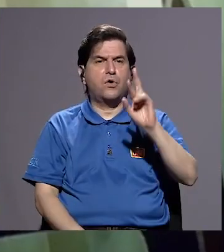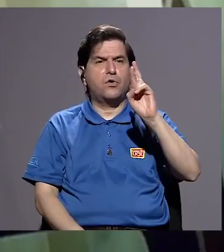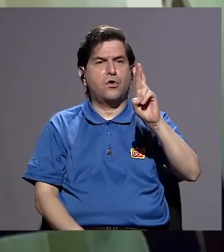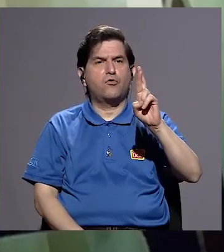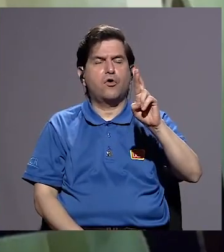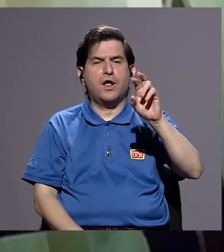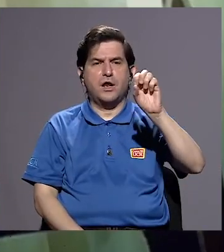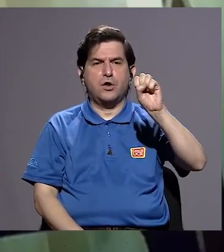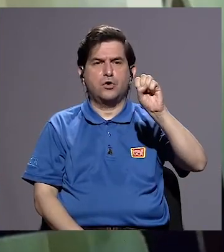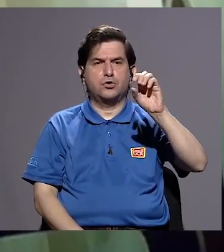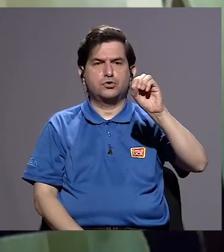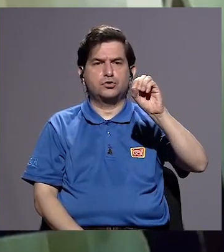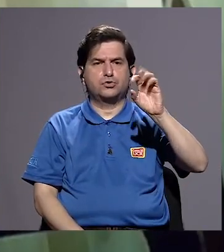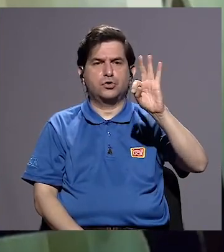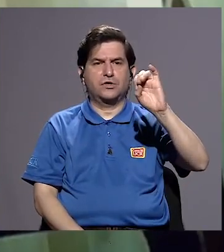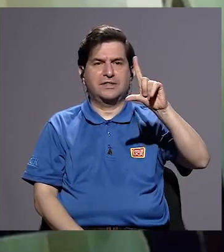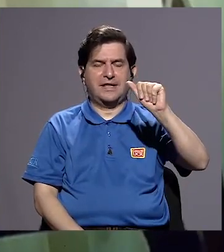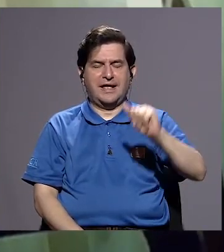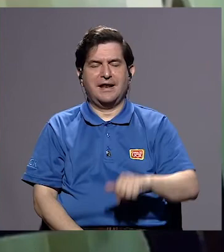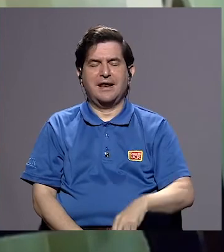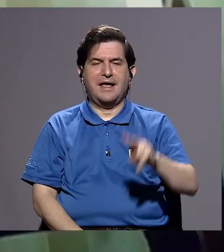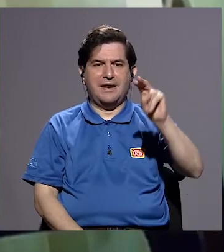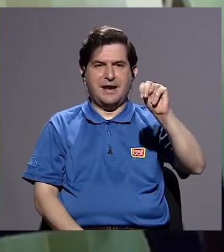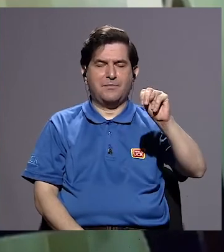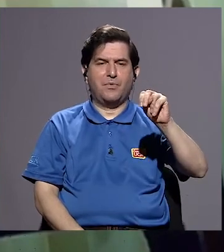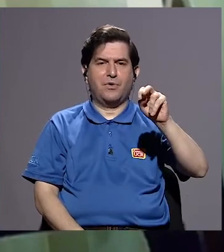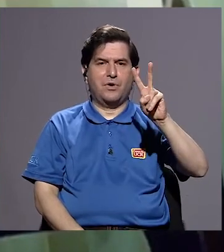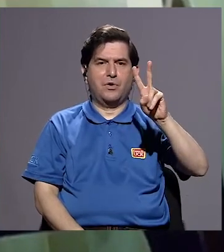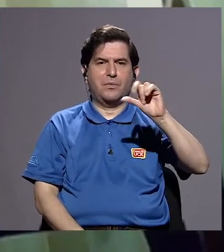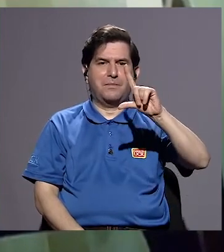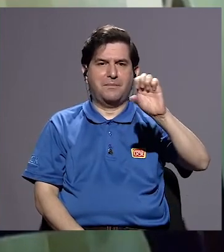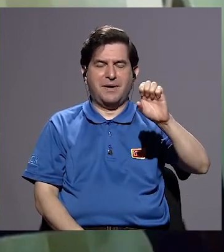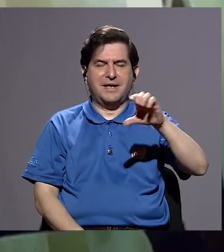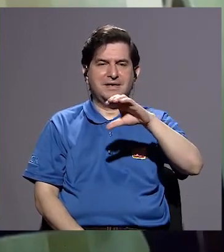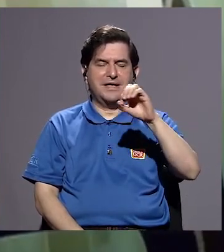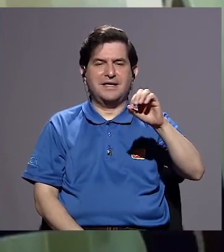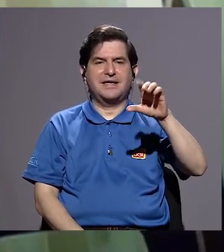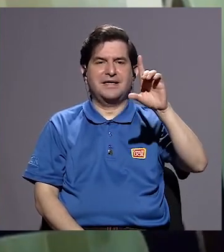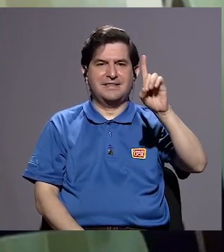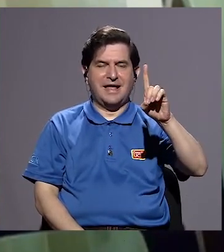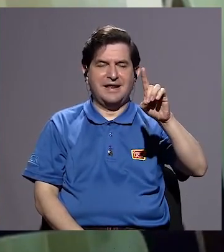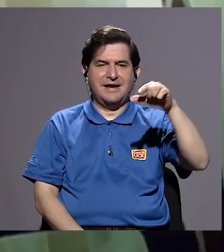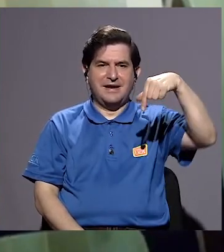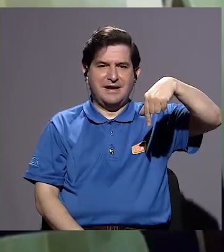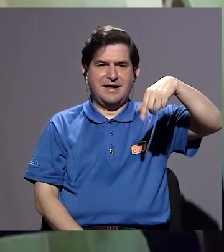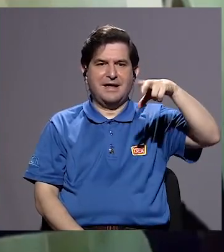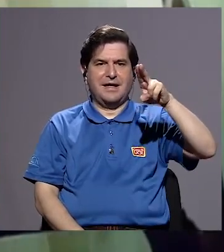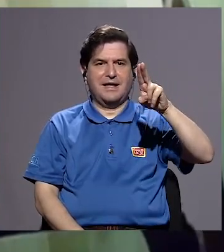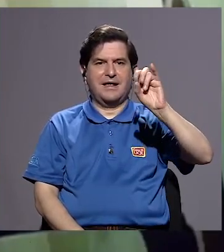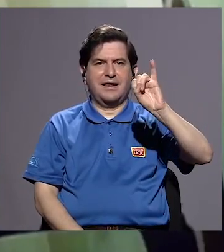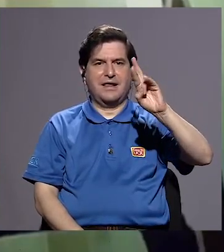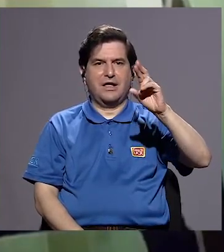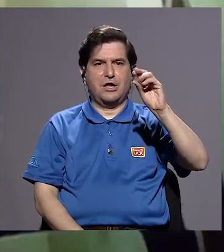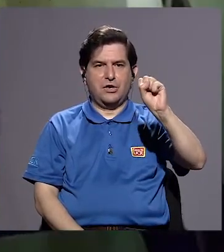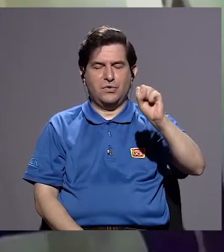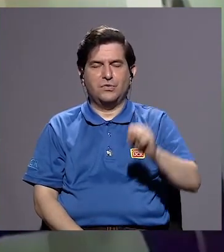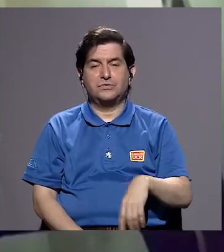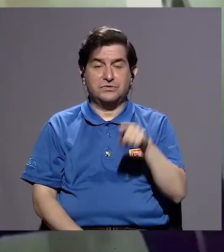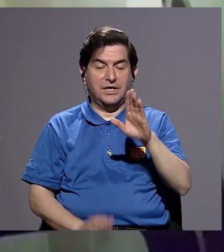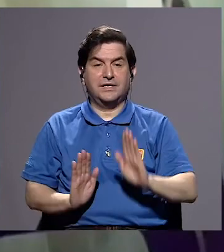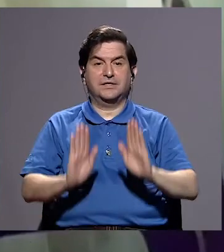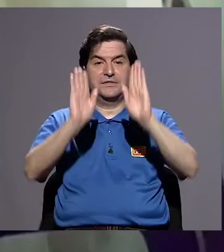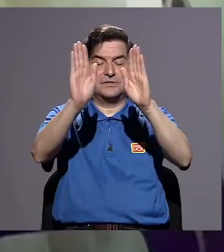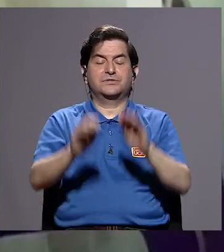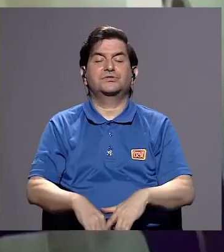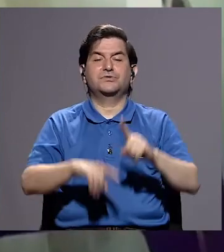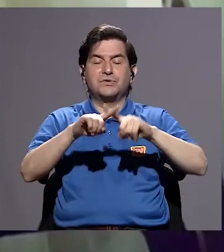Rogelio Sotela, don Napoleón Valle y don Daniel Quiroz. Eran excelentes, ¿verdad? De